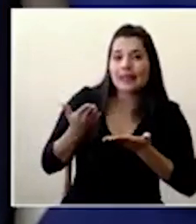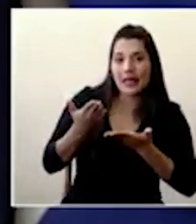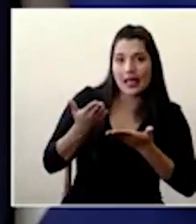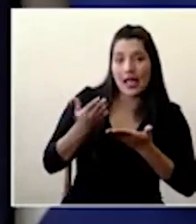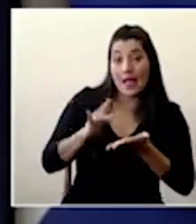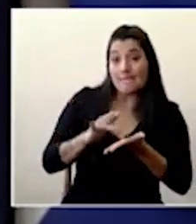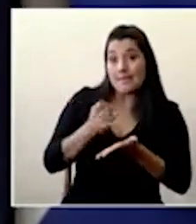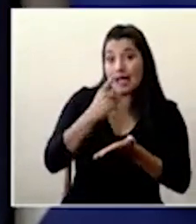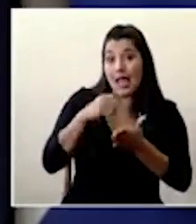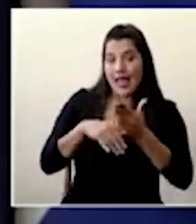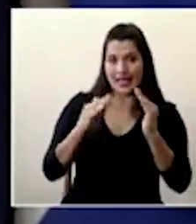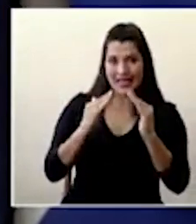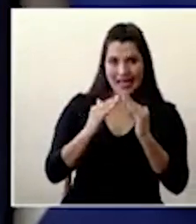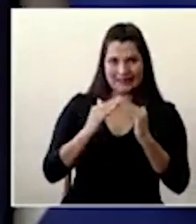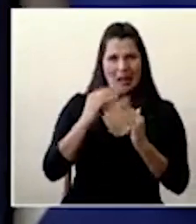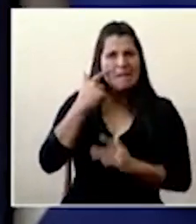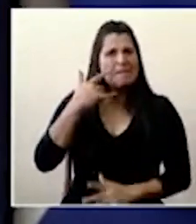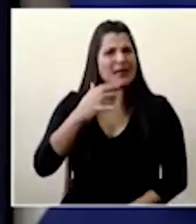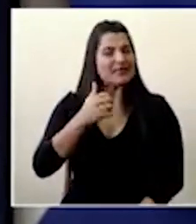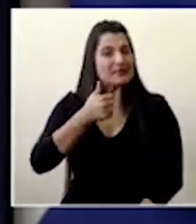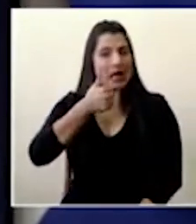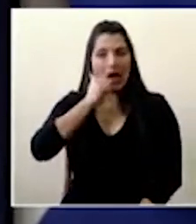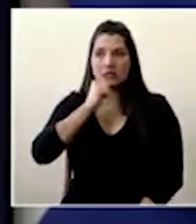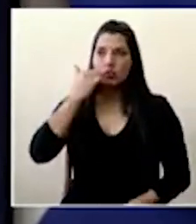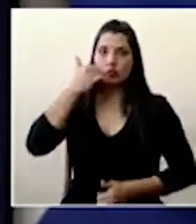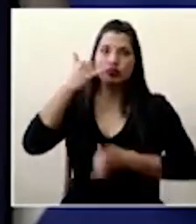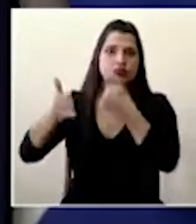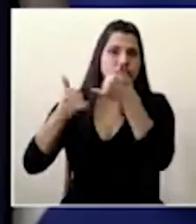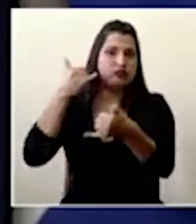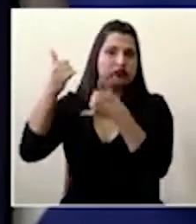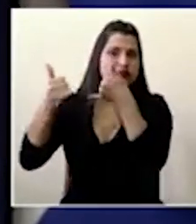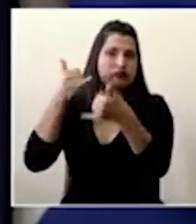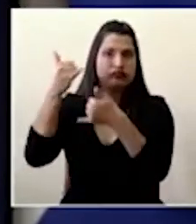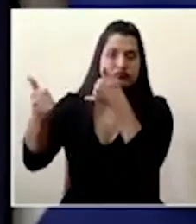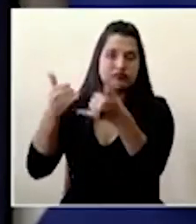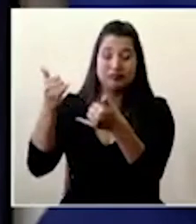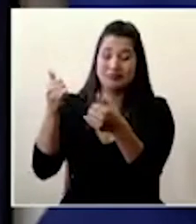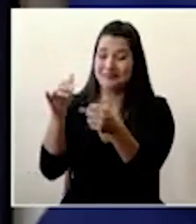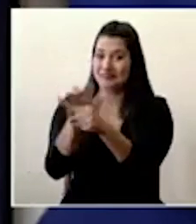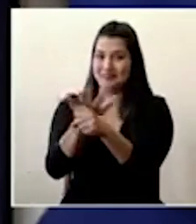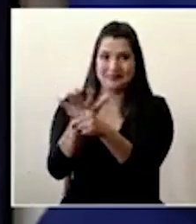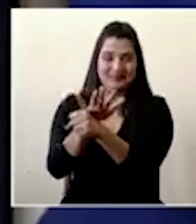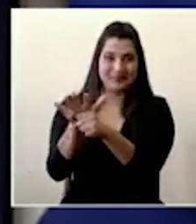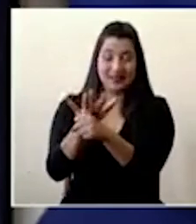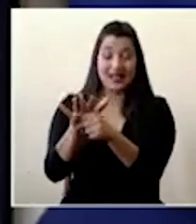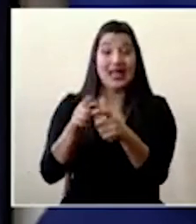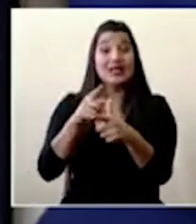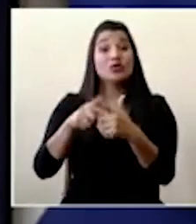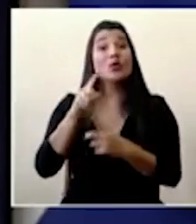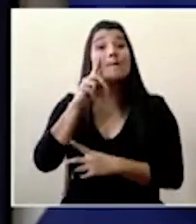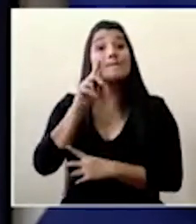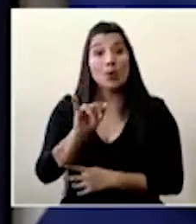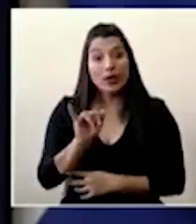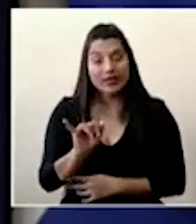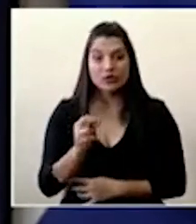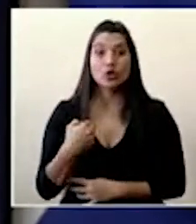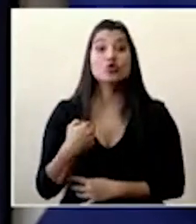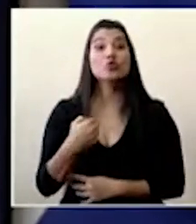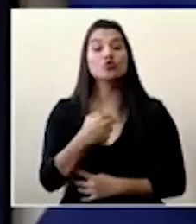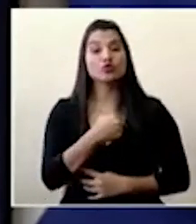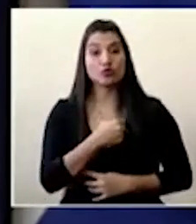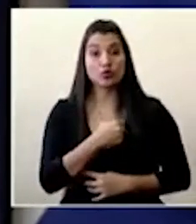Aparentemente, el día de ayer hubo una saturación de ese número telefónico. En base a eso, nosotros hemos